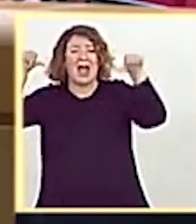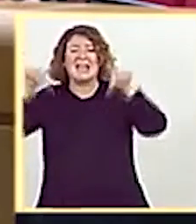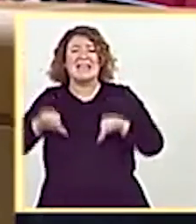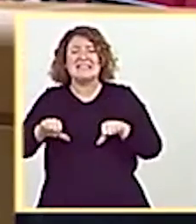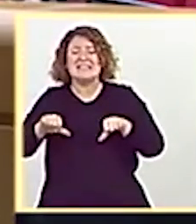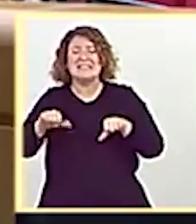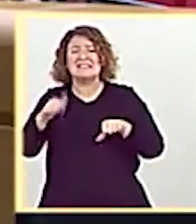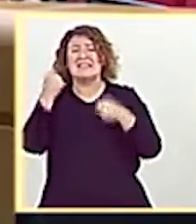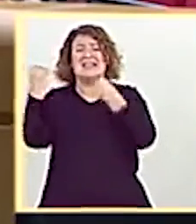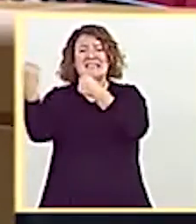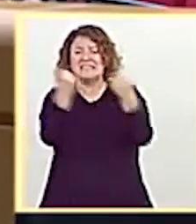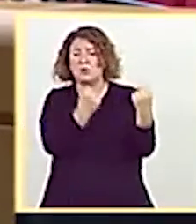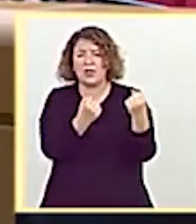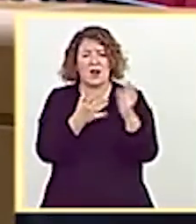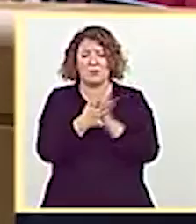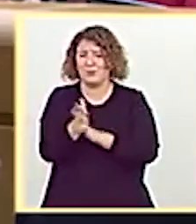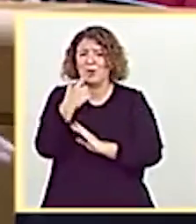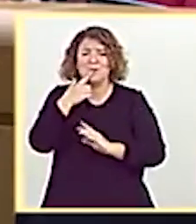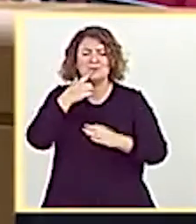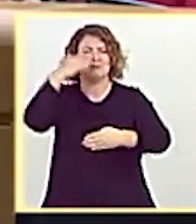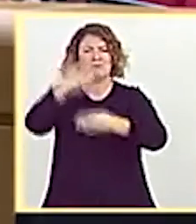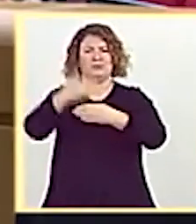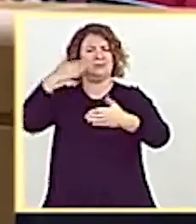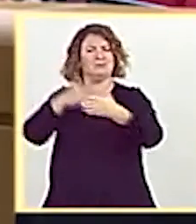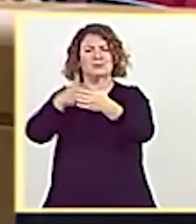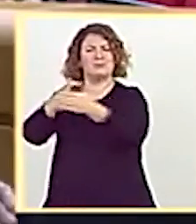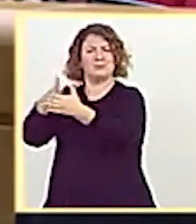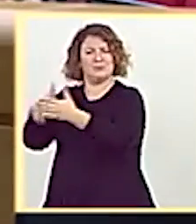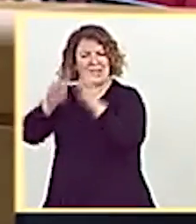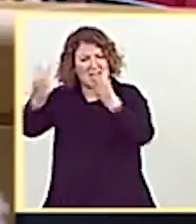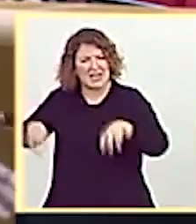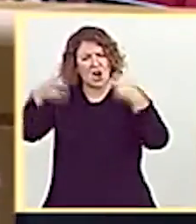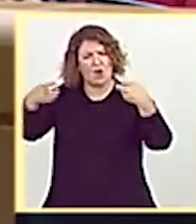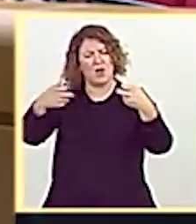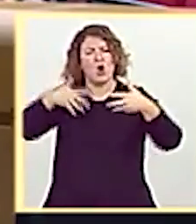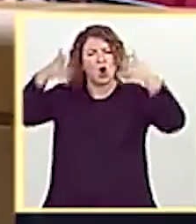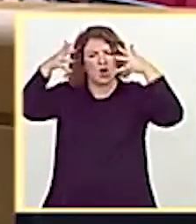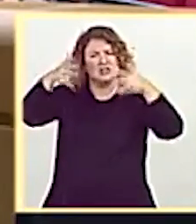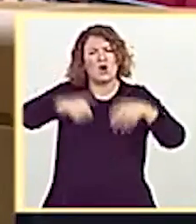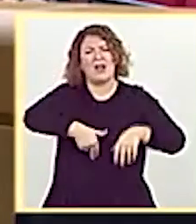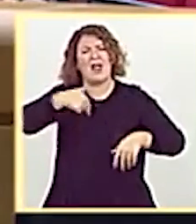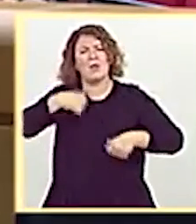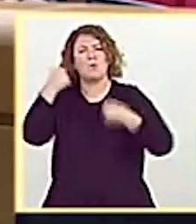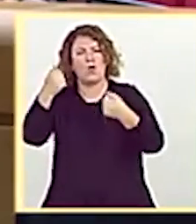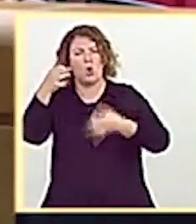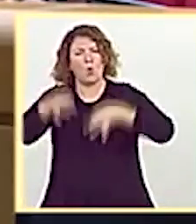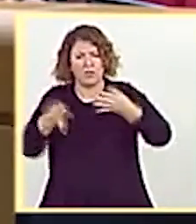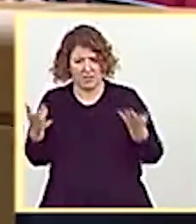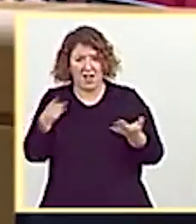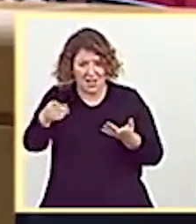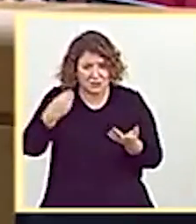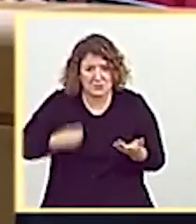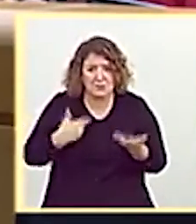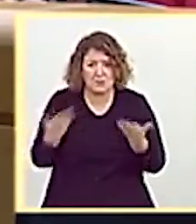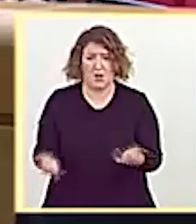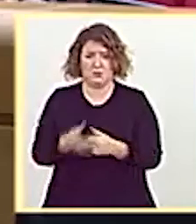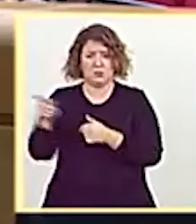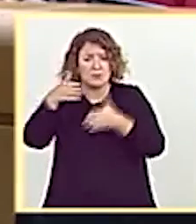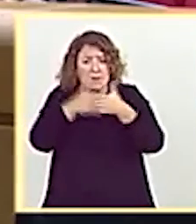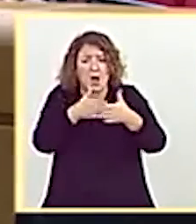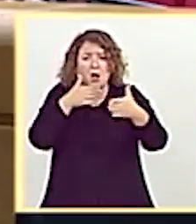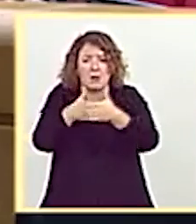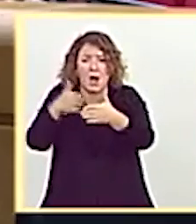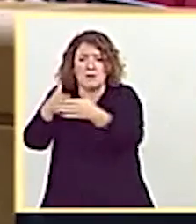con el bloqueo de la renovación del Consejo General del Poder Judicial. Eso es lo que ha ocurrido. ¿Qué ha ocurrido? Y ahora le